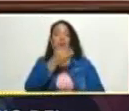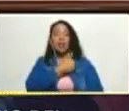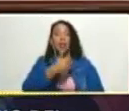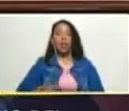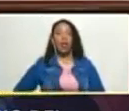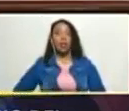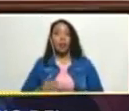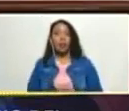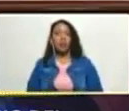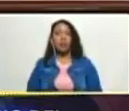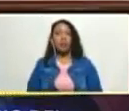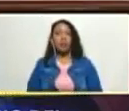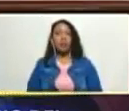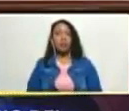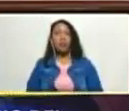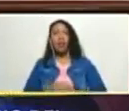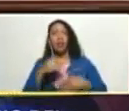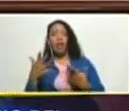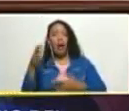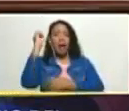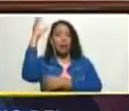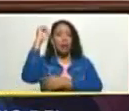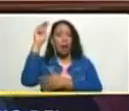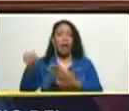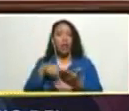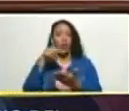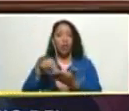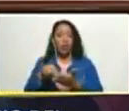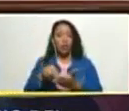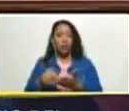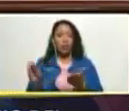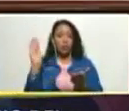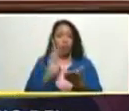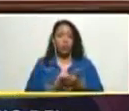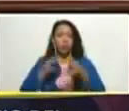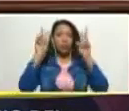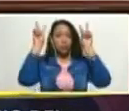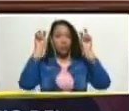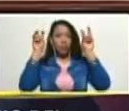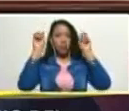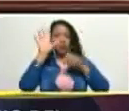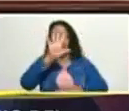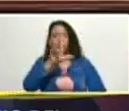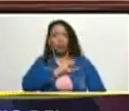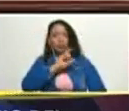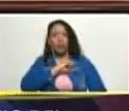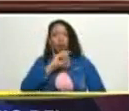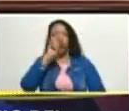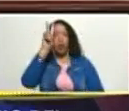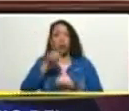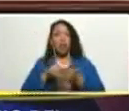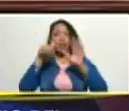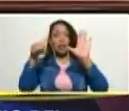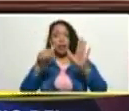de la asamblea nacional que se instaló nueva el 5 de enero 2006